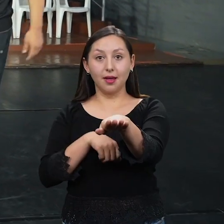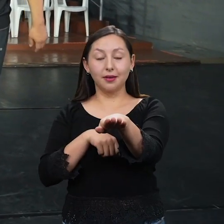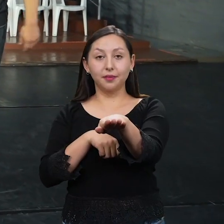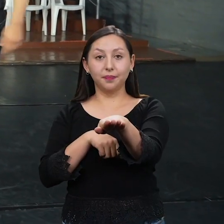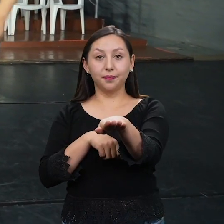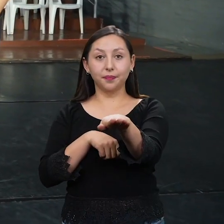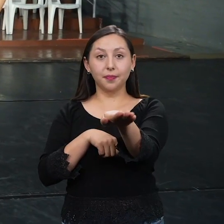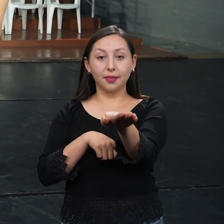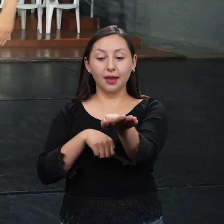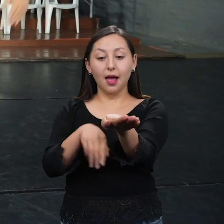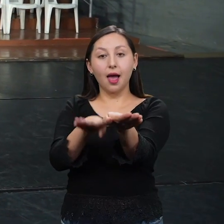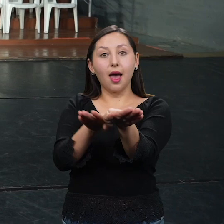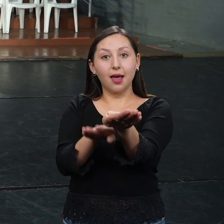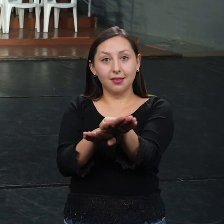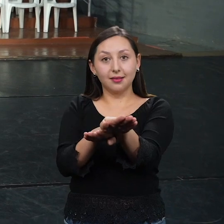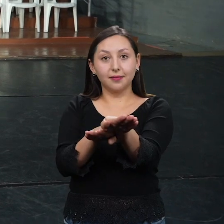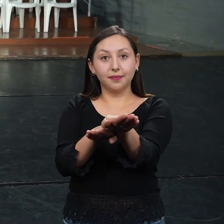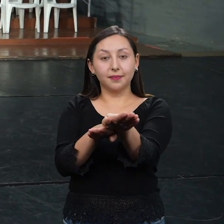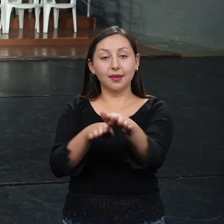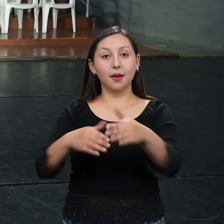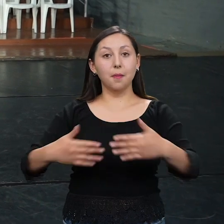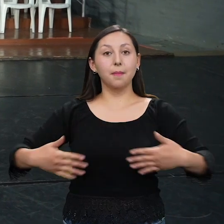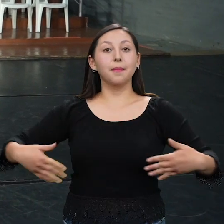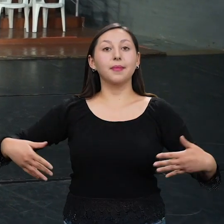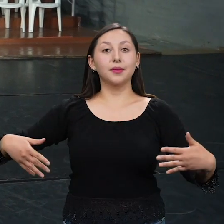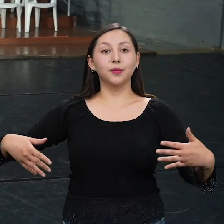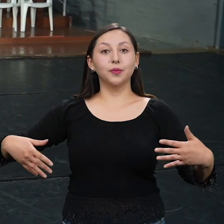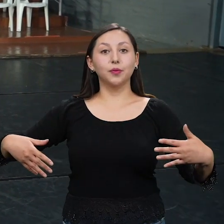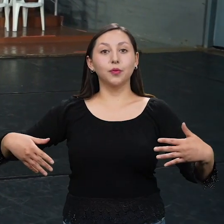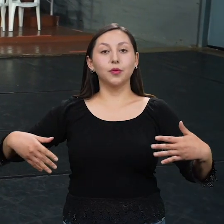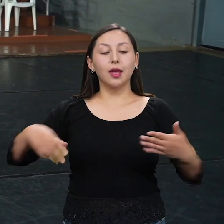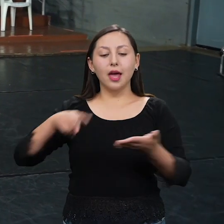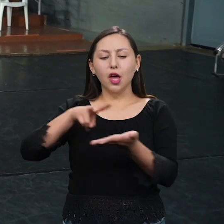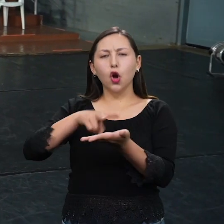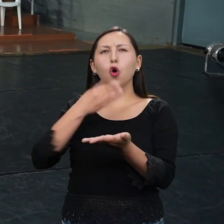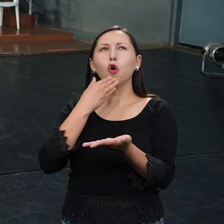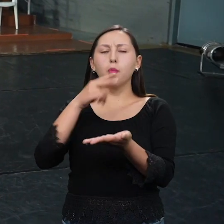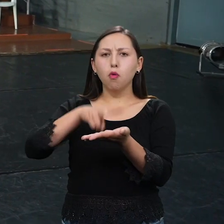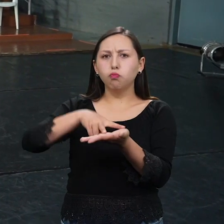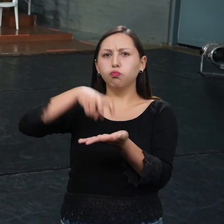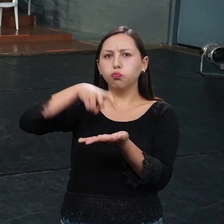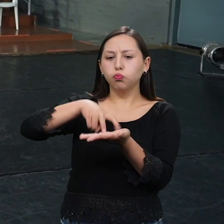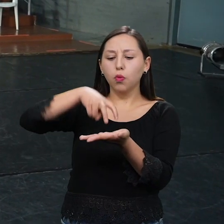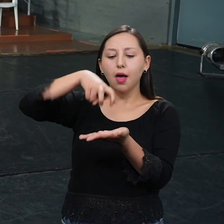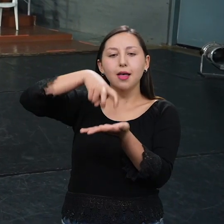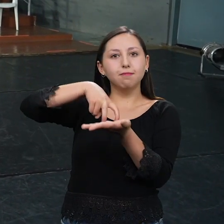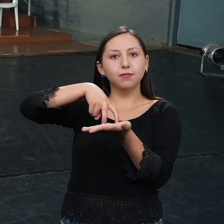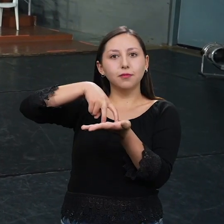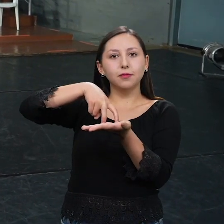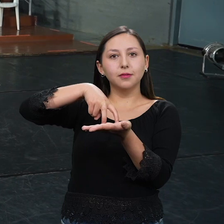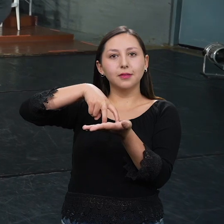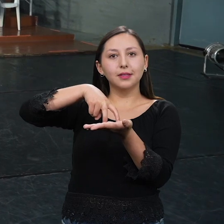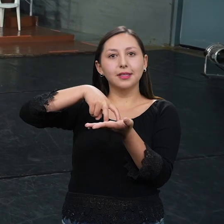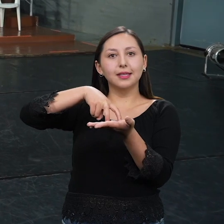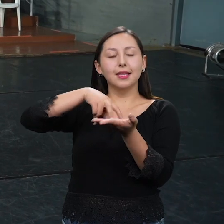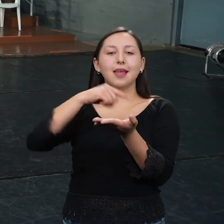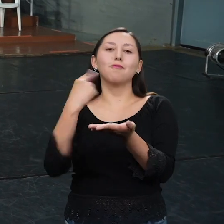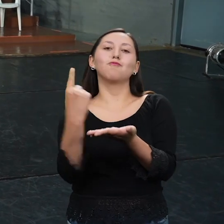La piernita de atrás, bracitos abiertos, flexionamos rodillas y cerramos todo.